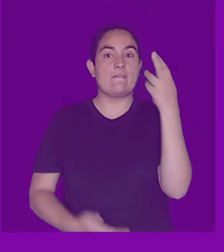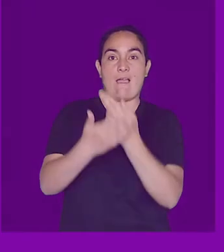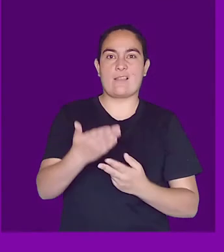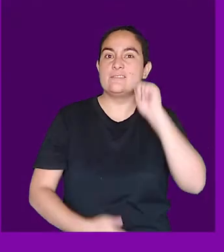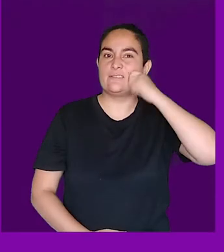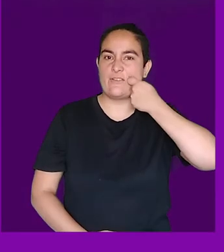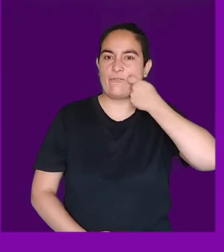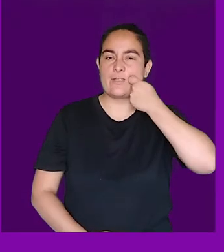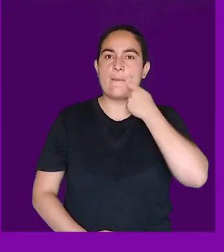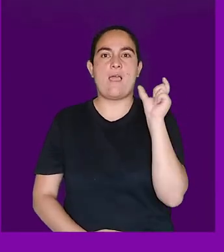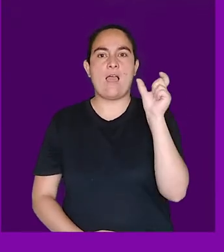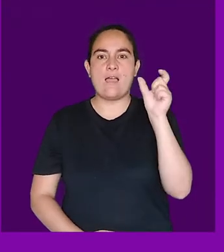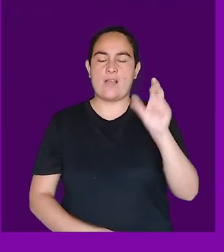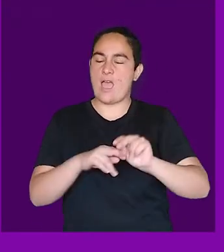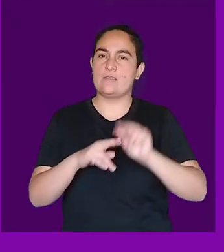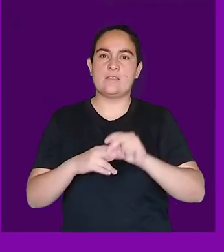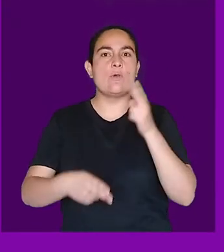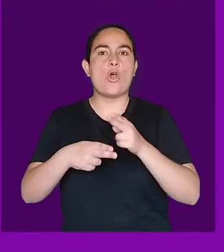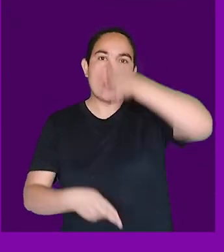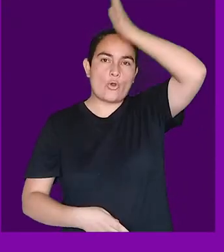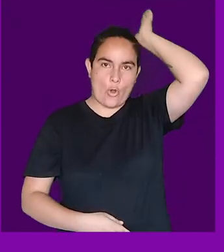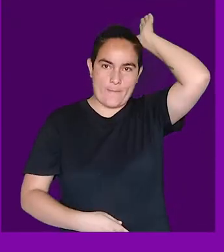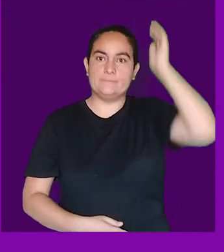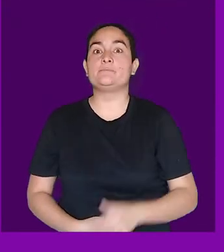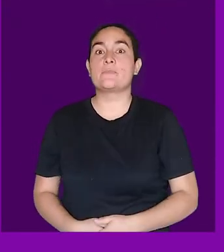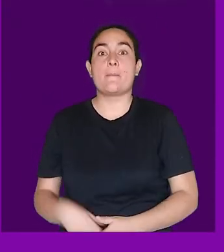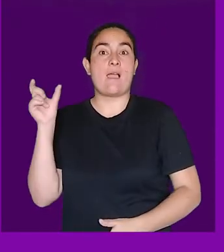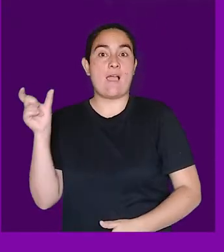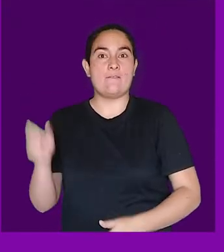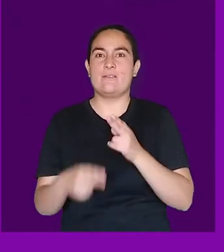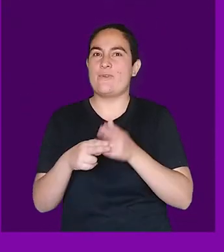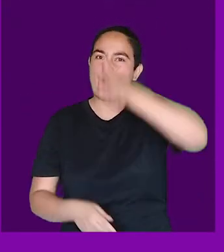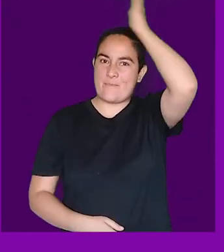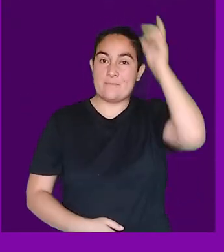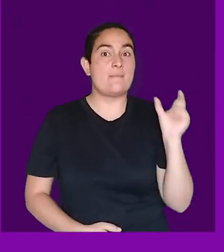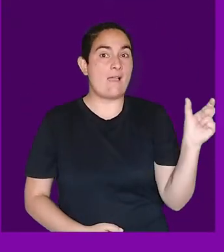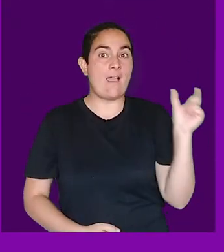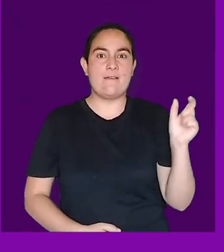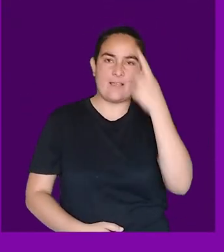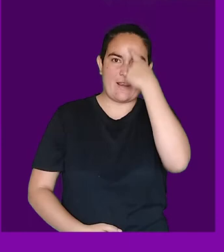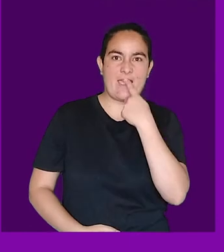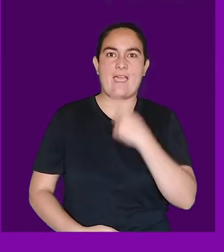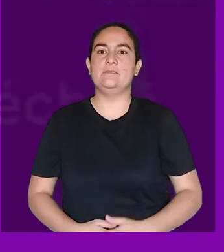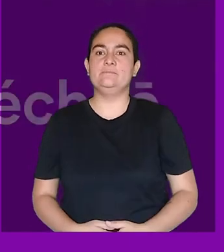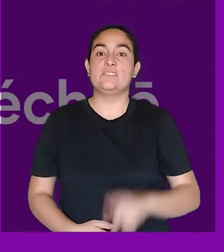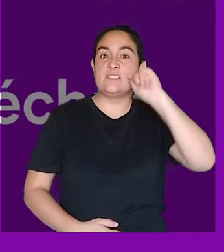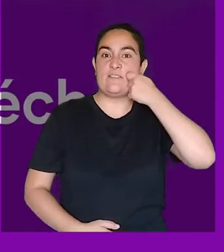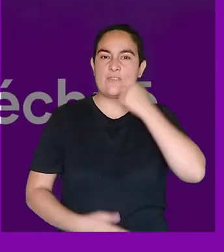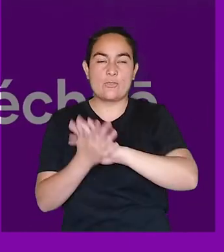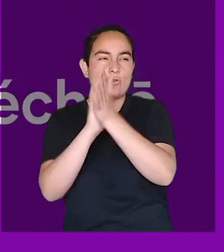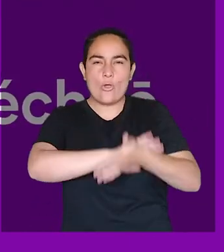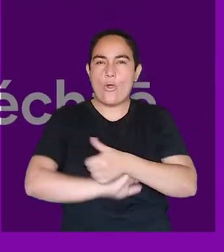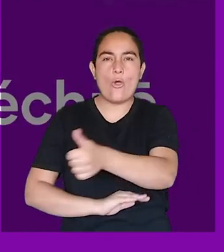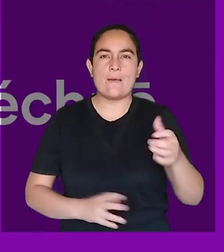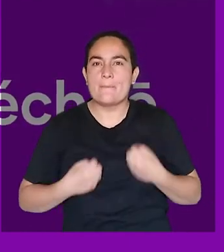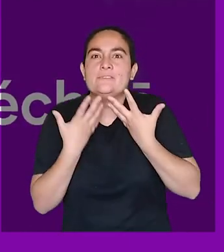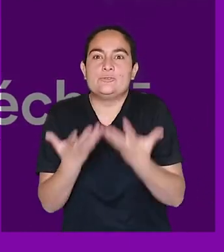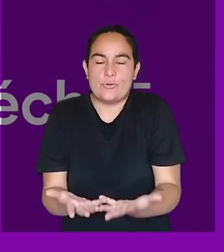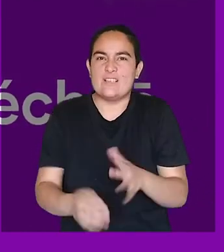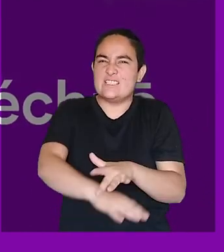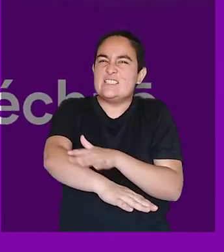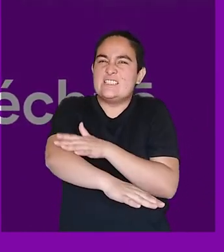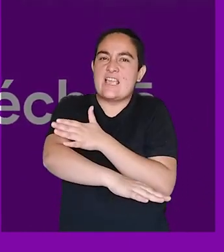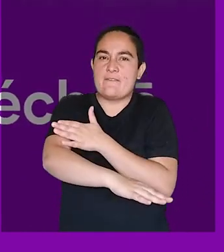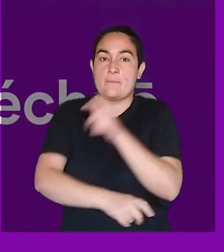El arte desde su raíz etimológica, del latín arts, artis, y este del griego tecne, engloba